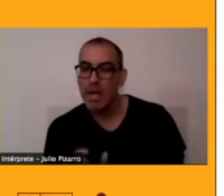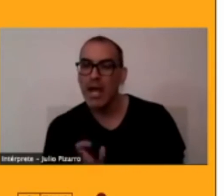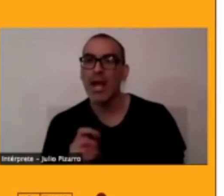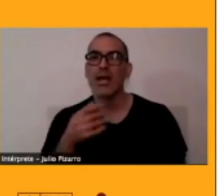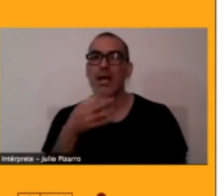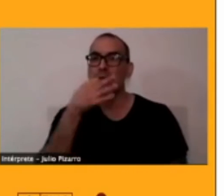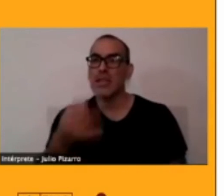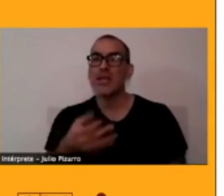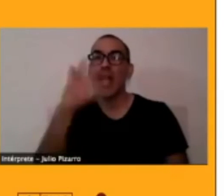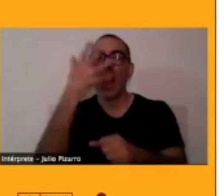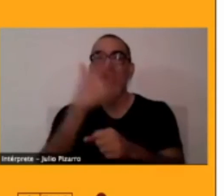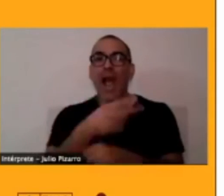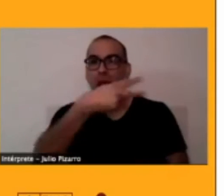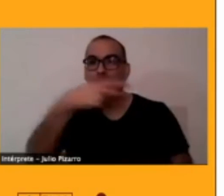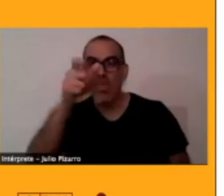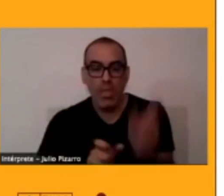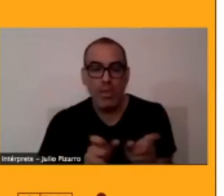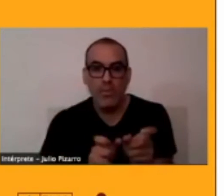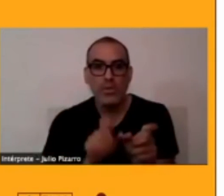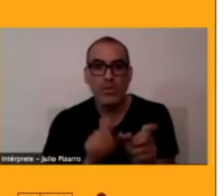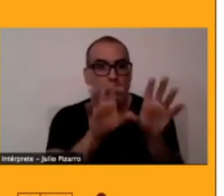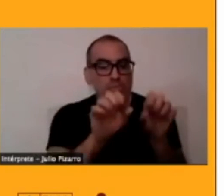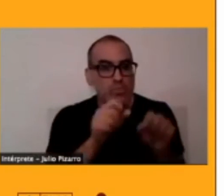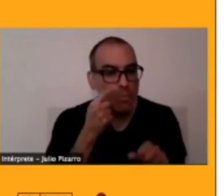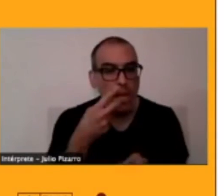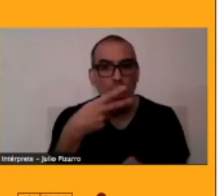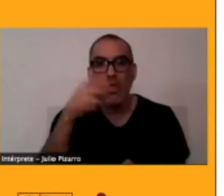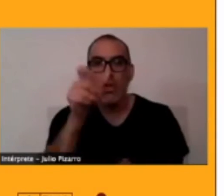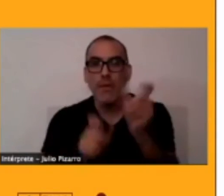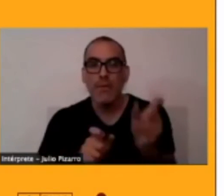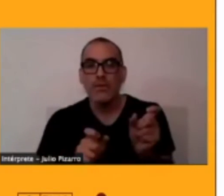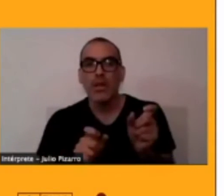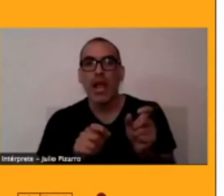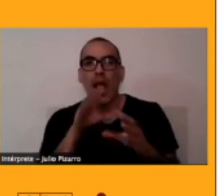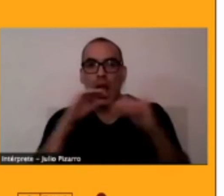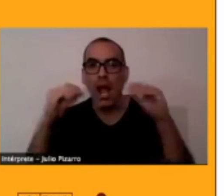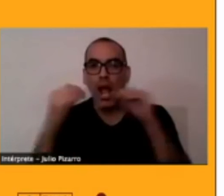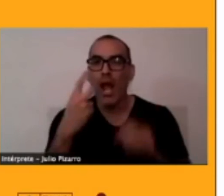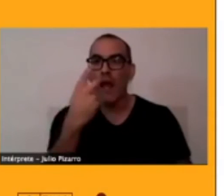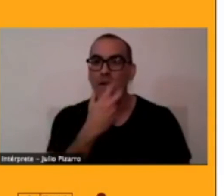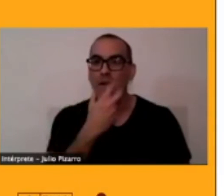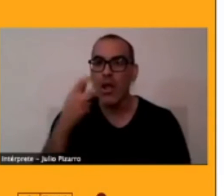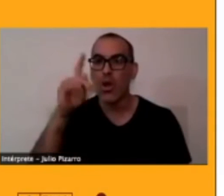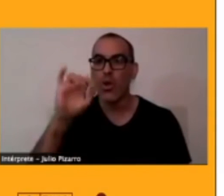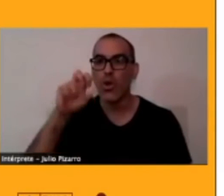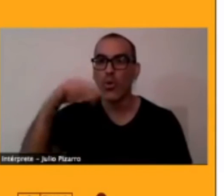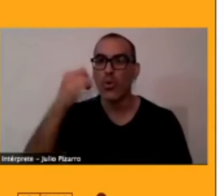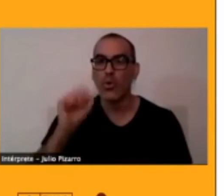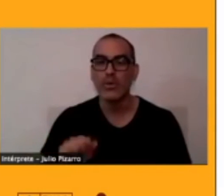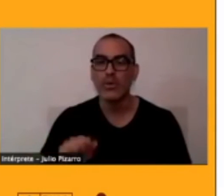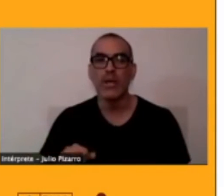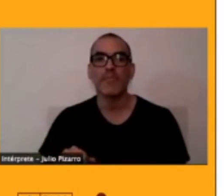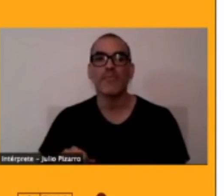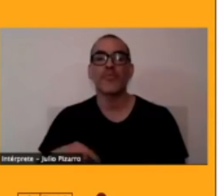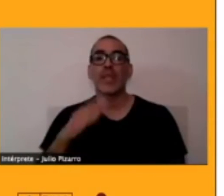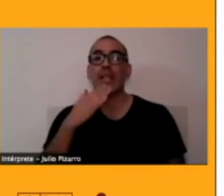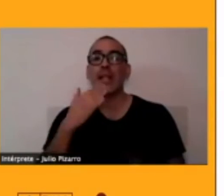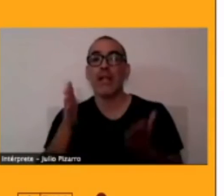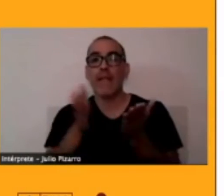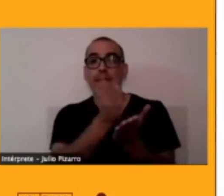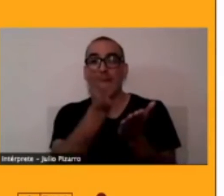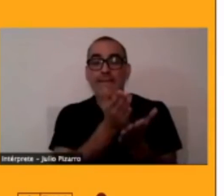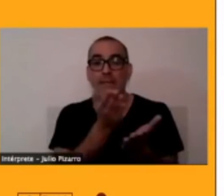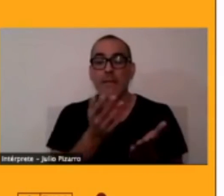que cubre de lengua Kunza. En 1878, Moore habla acerca de la lengua atacameña en una